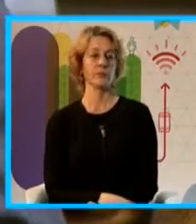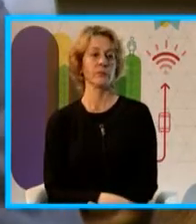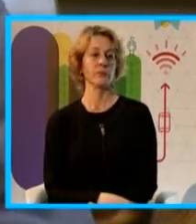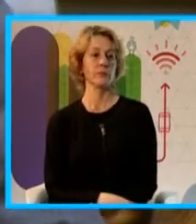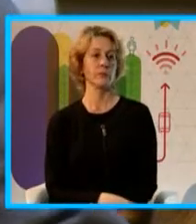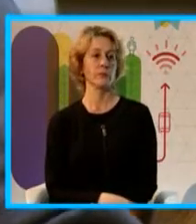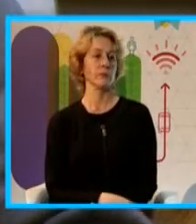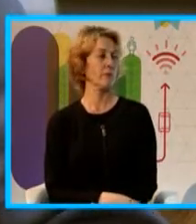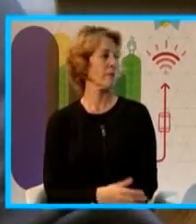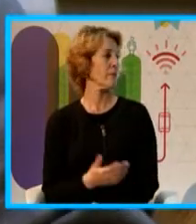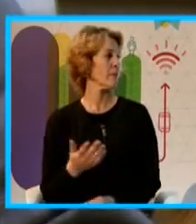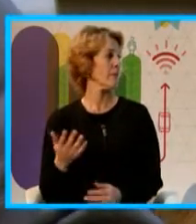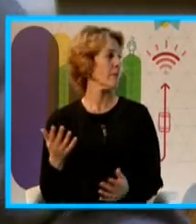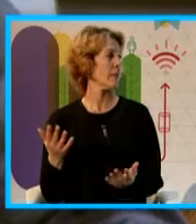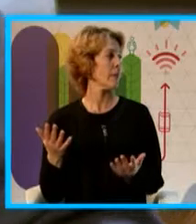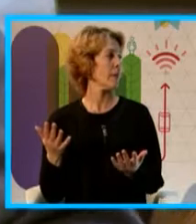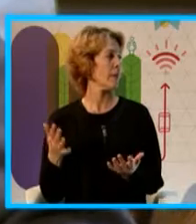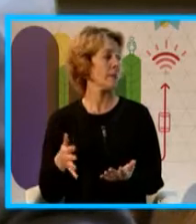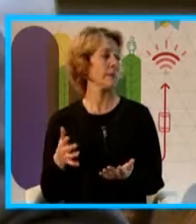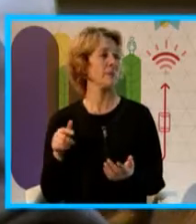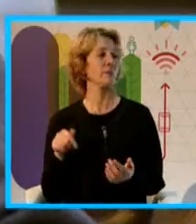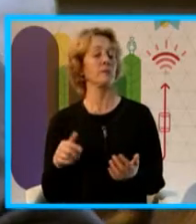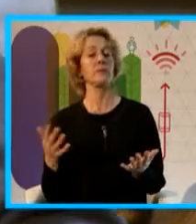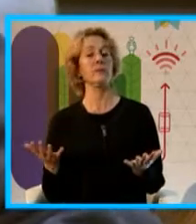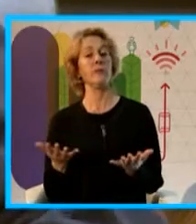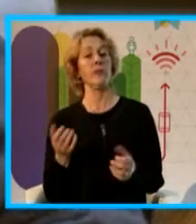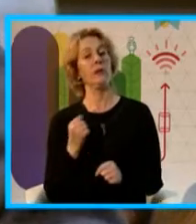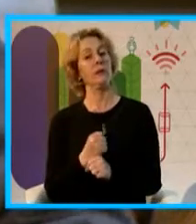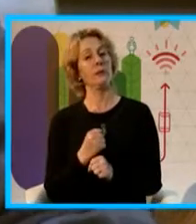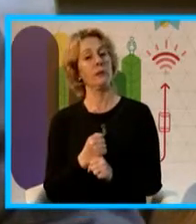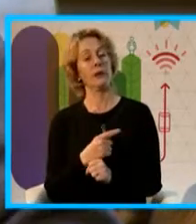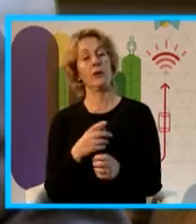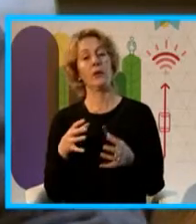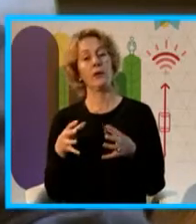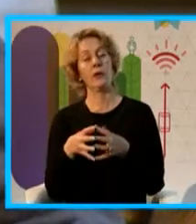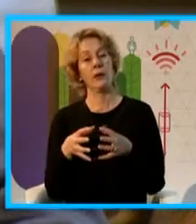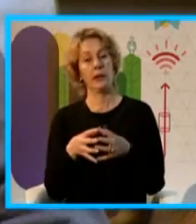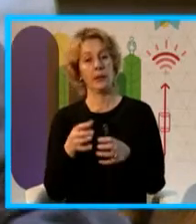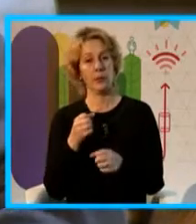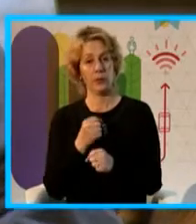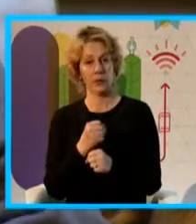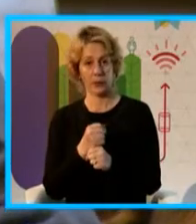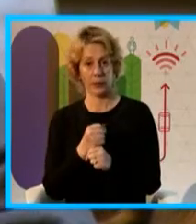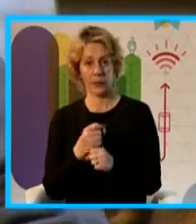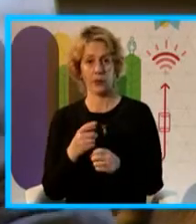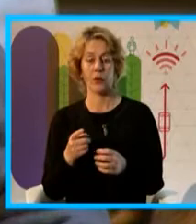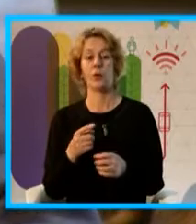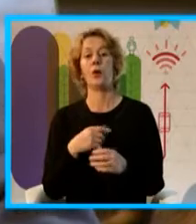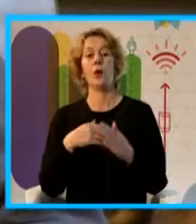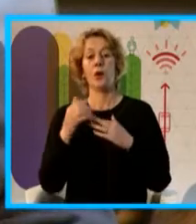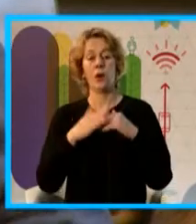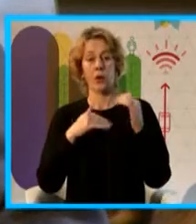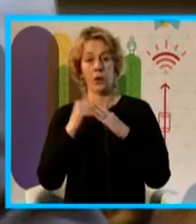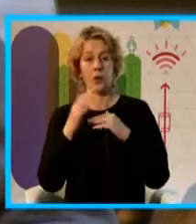Está trabajando un equipo de trabajo de la Intendencia formado por el Departamento de Desarrollo Urbano, el Servicio de Obras, el Departamento de